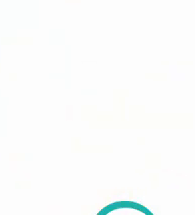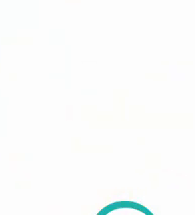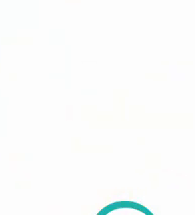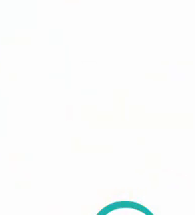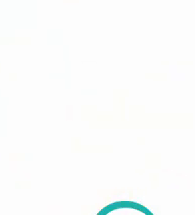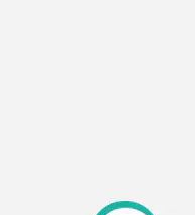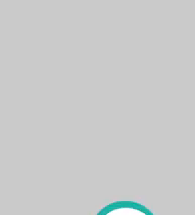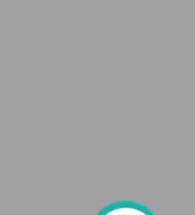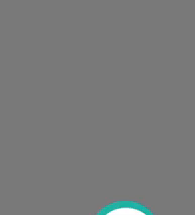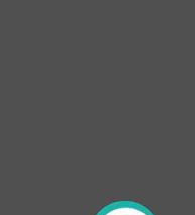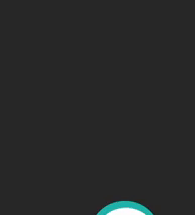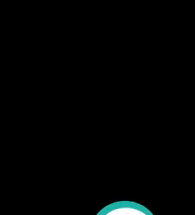¡Gracias! ¡Gracias!